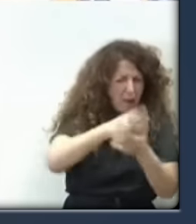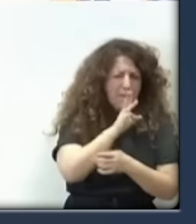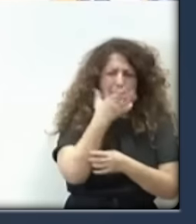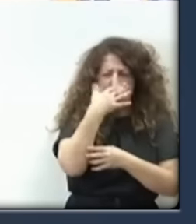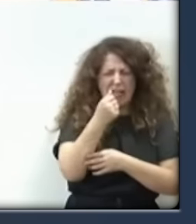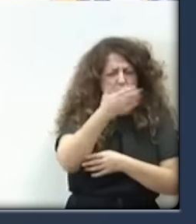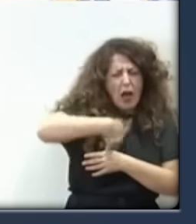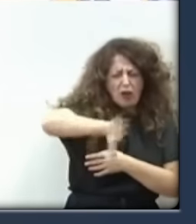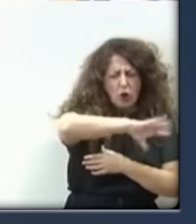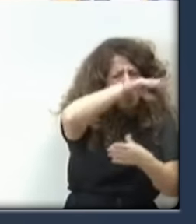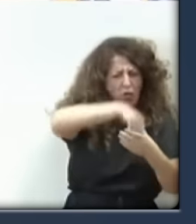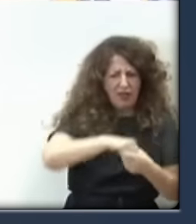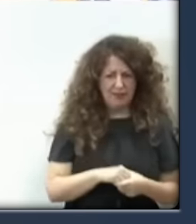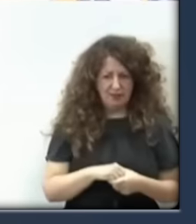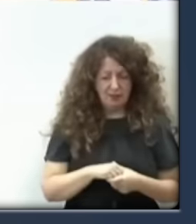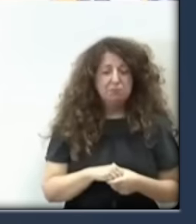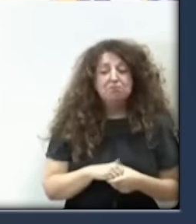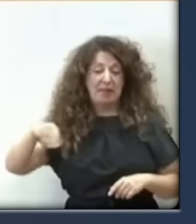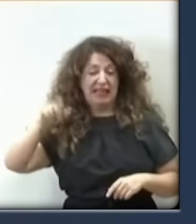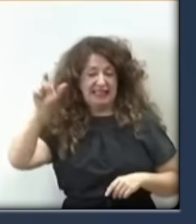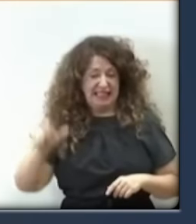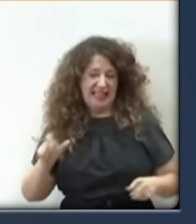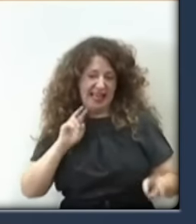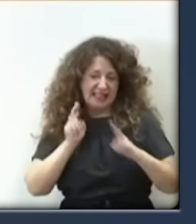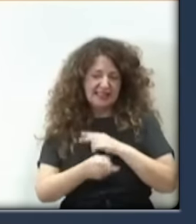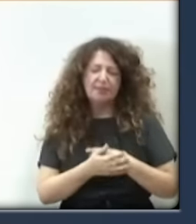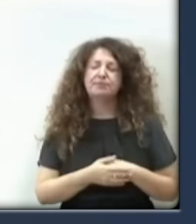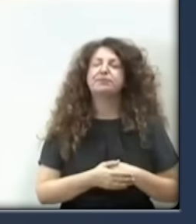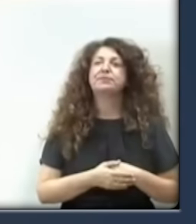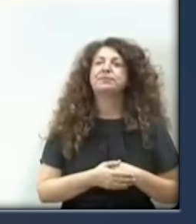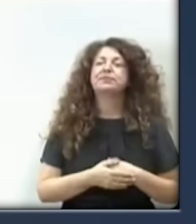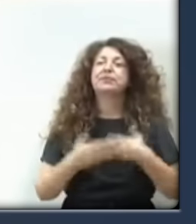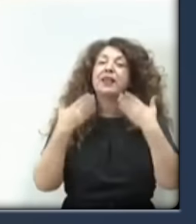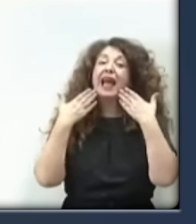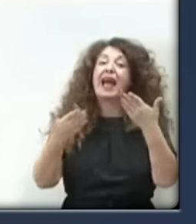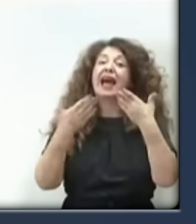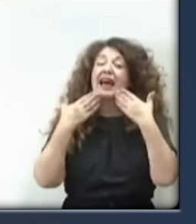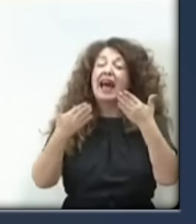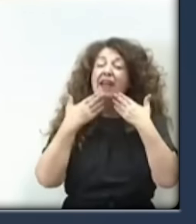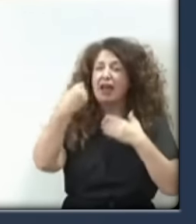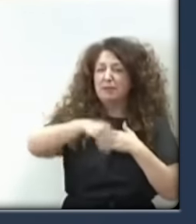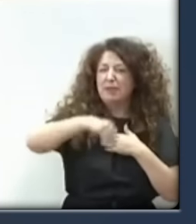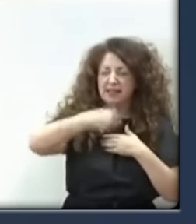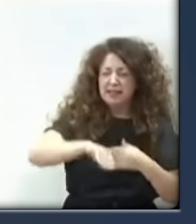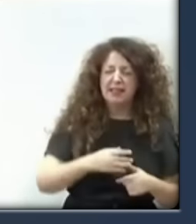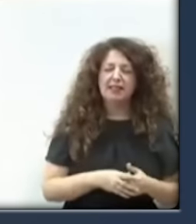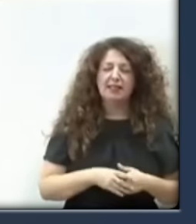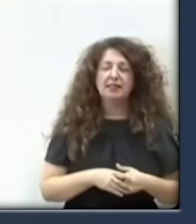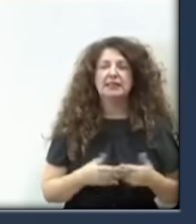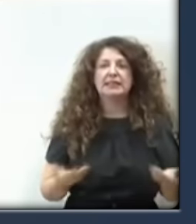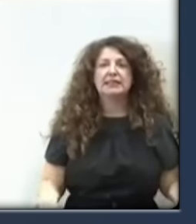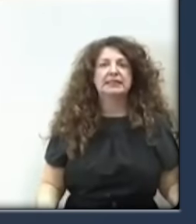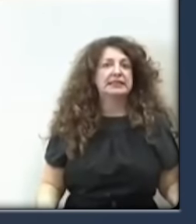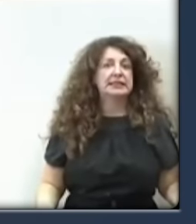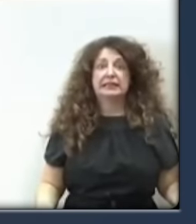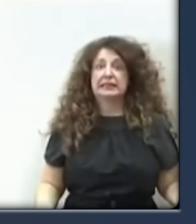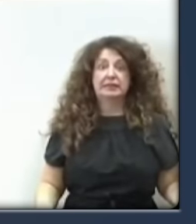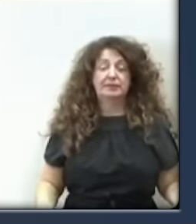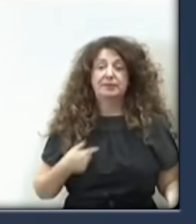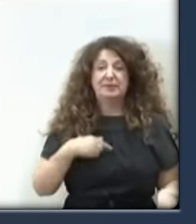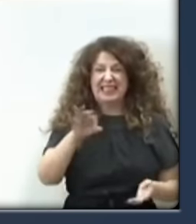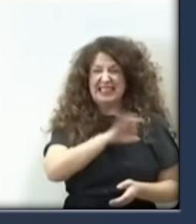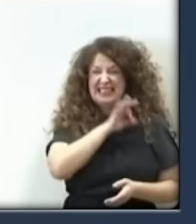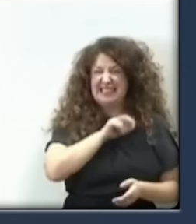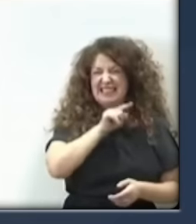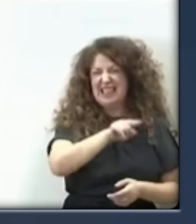presidente del Gobierno y su familia. Muchas gracias, señor presidente. Lamentable, señoría, que